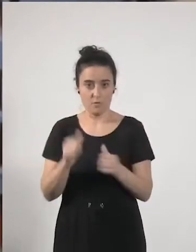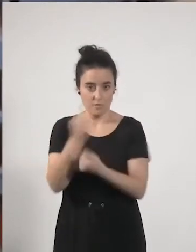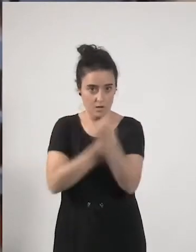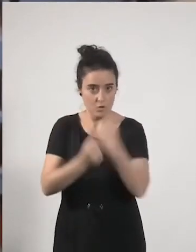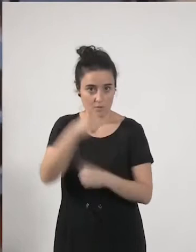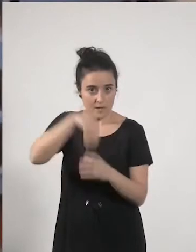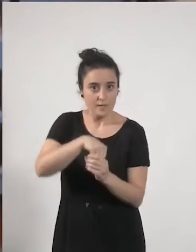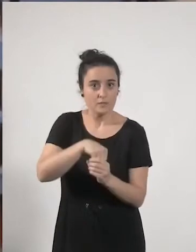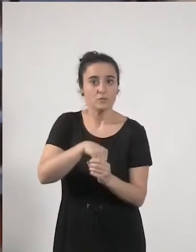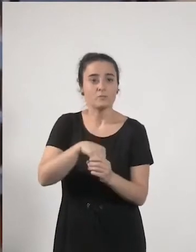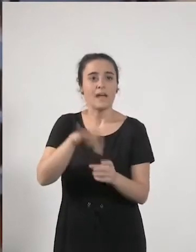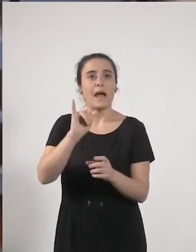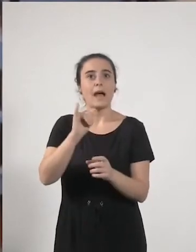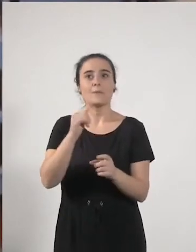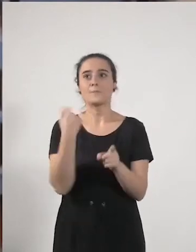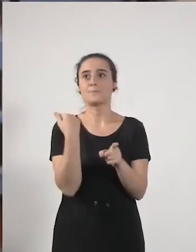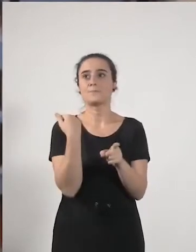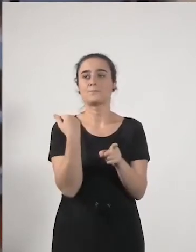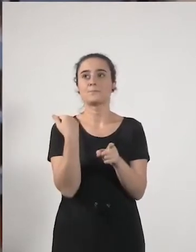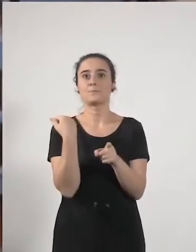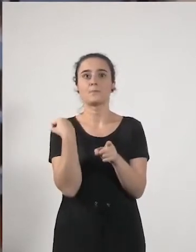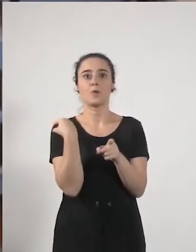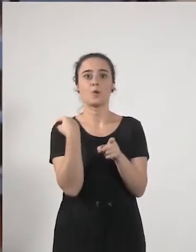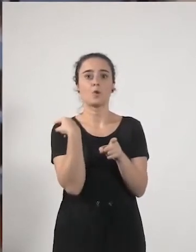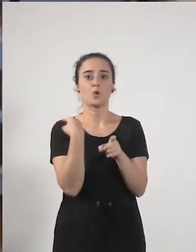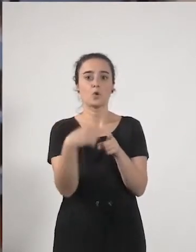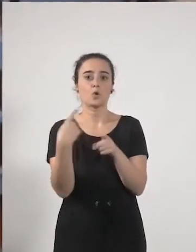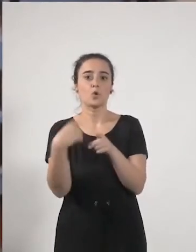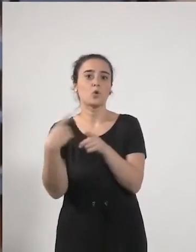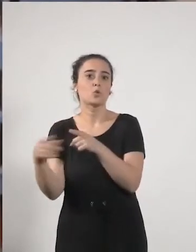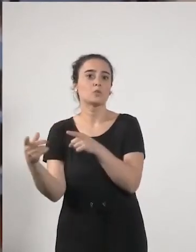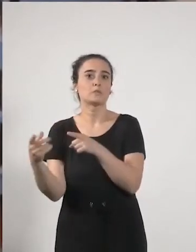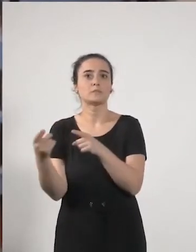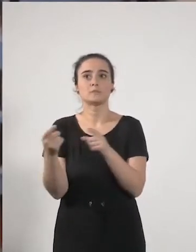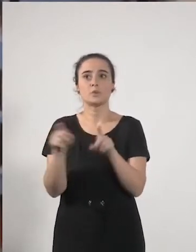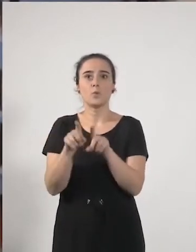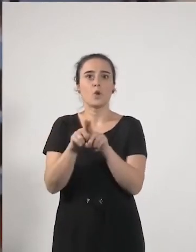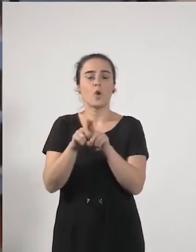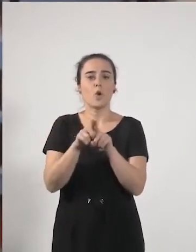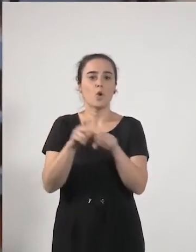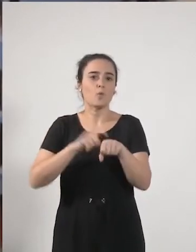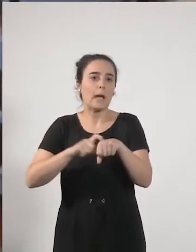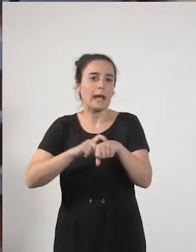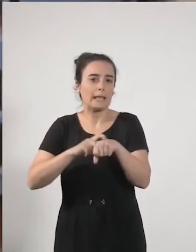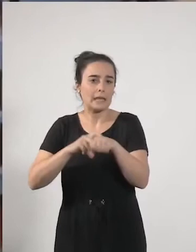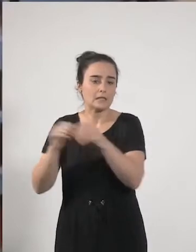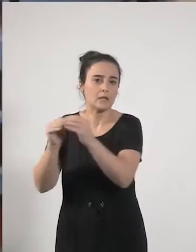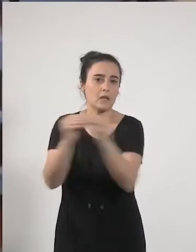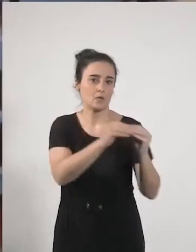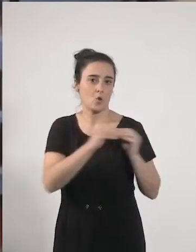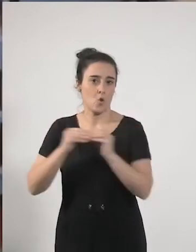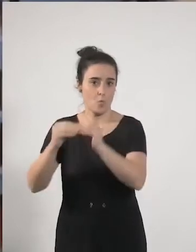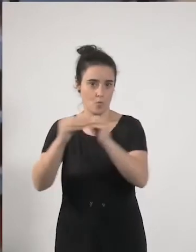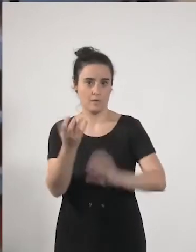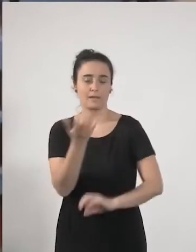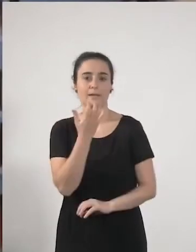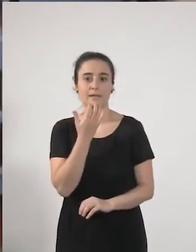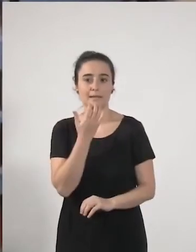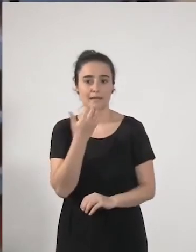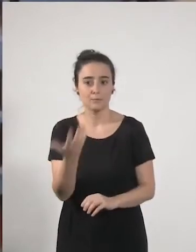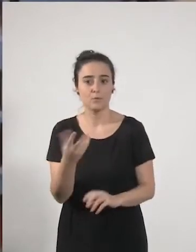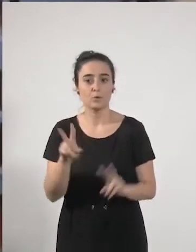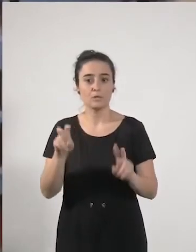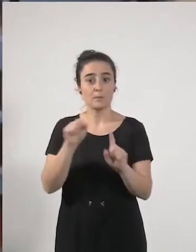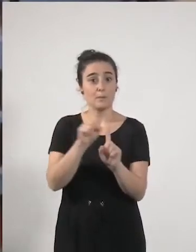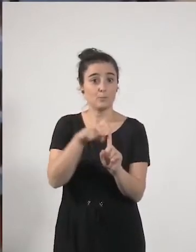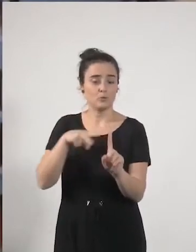comparten una serie de características, ¿no? Una es, como he dicho, la visión